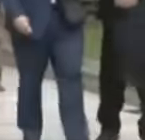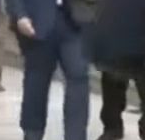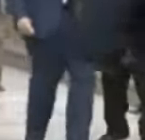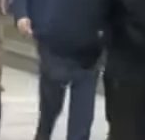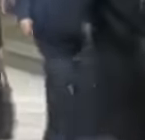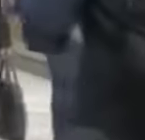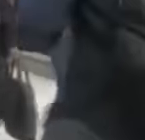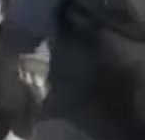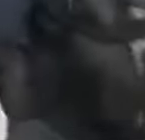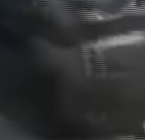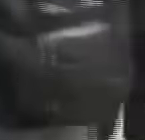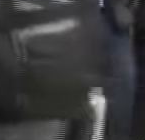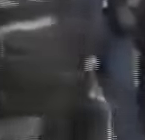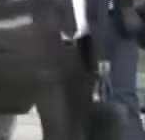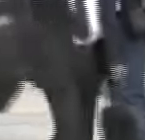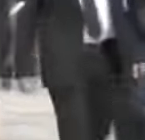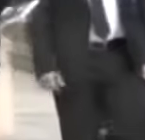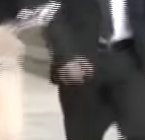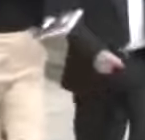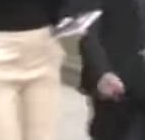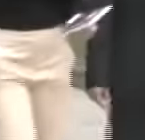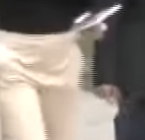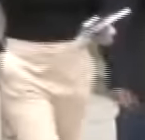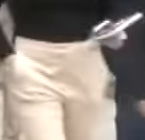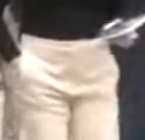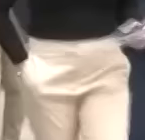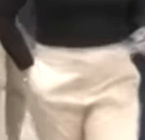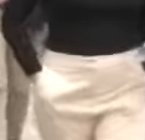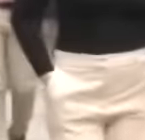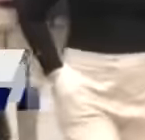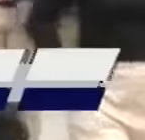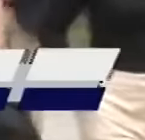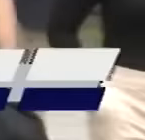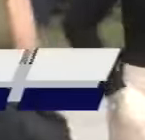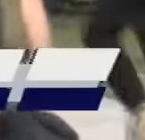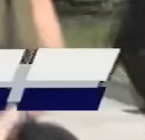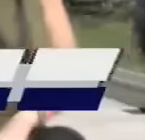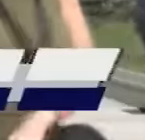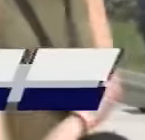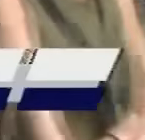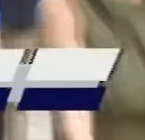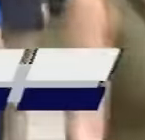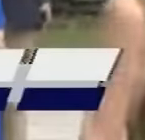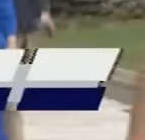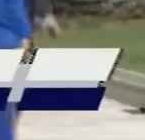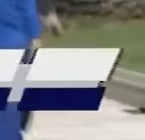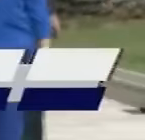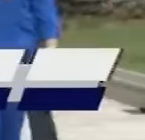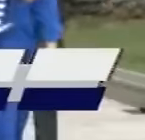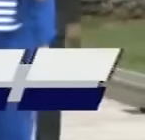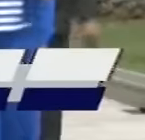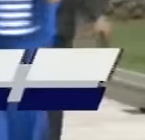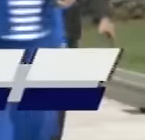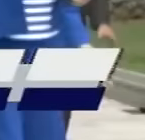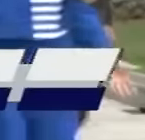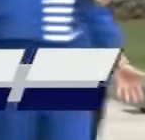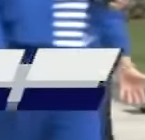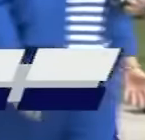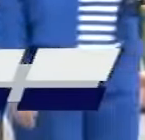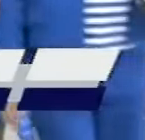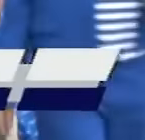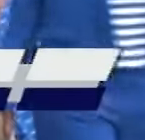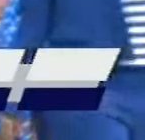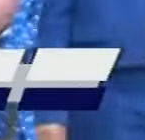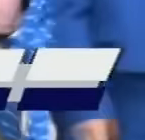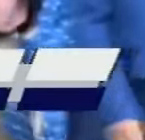fue una clase magistral, producto de horas y horas de trabajos de investigación, solicitando la impresión y elaboración de un libro con